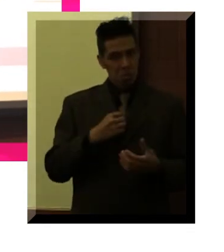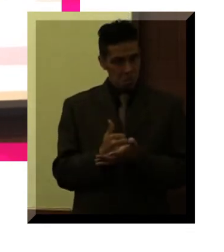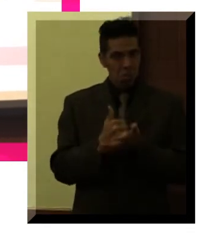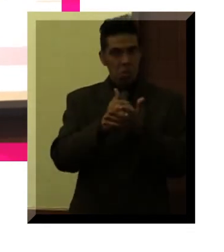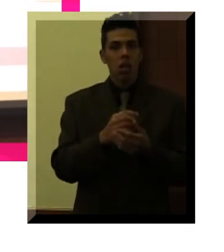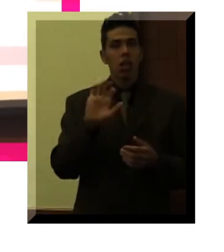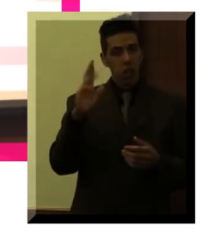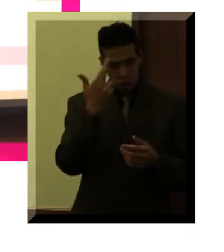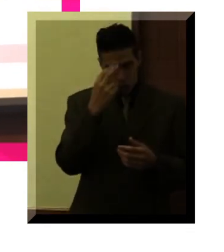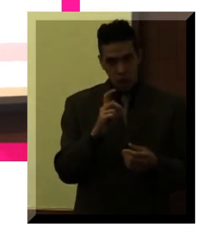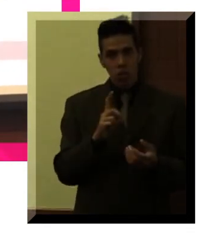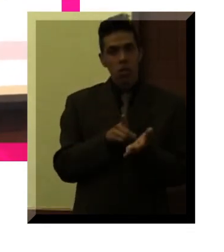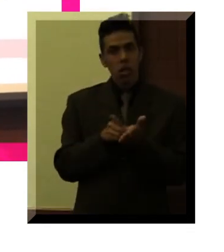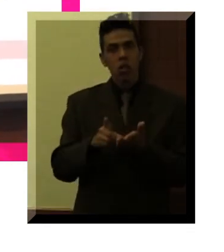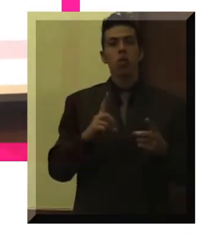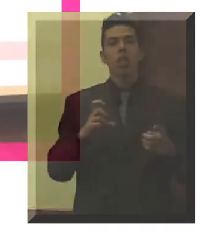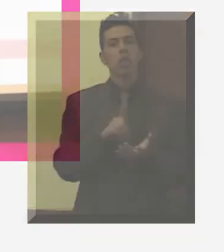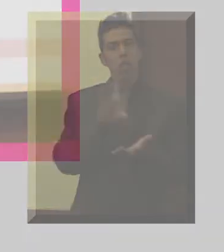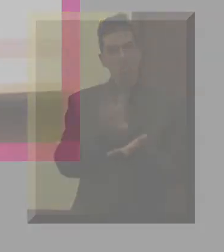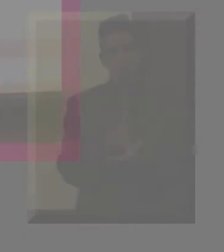acciones pertinentes para reconocer los derechos de las personas con discapacidad.